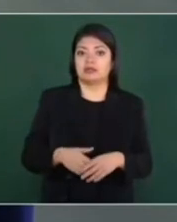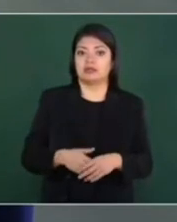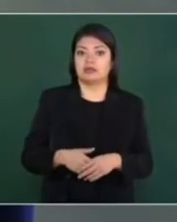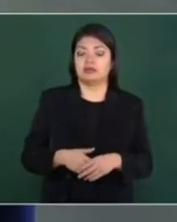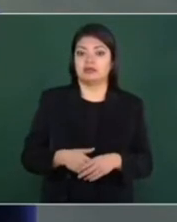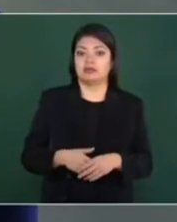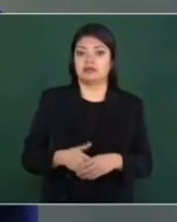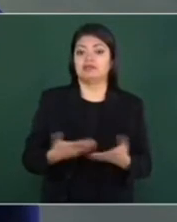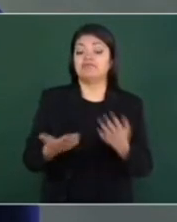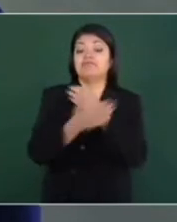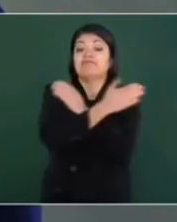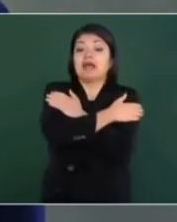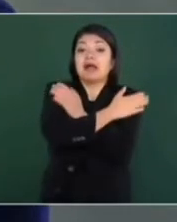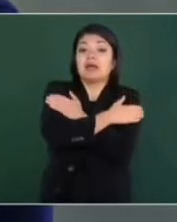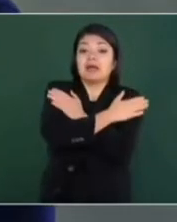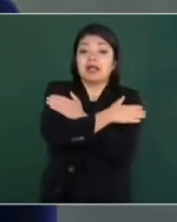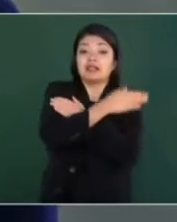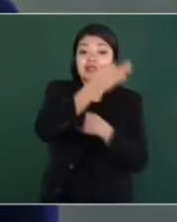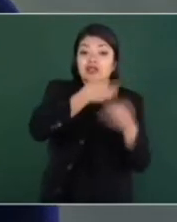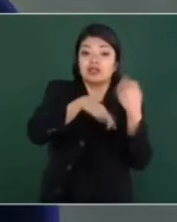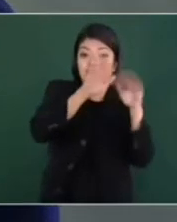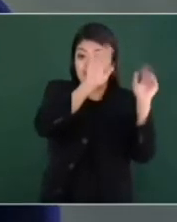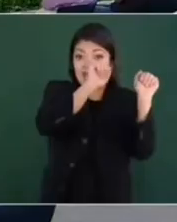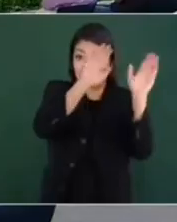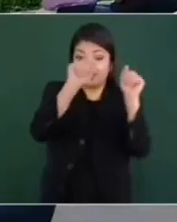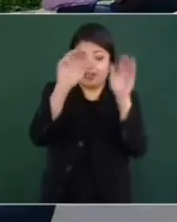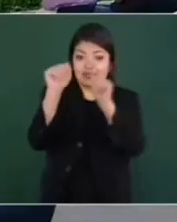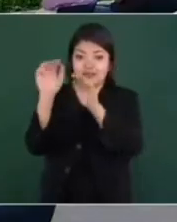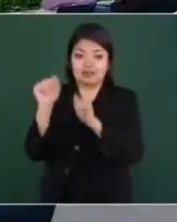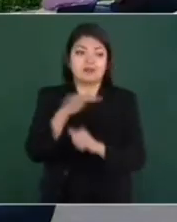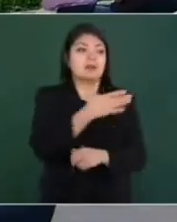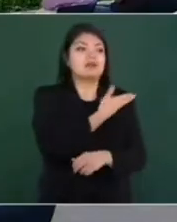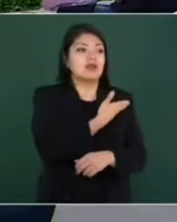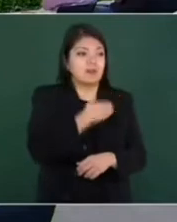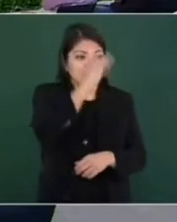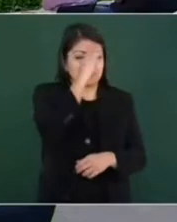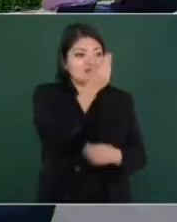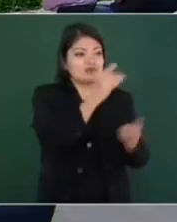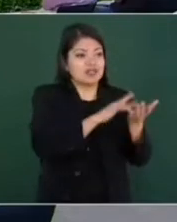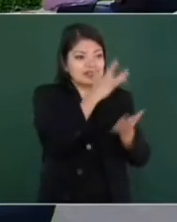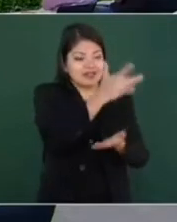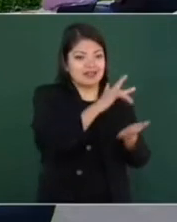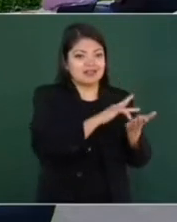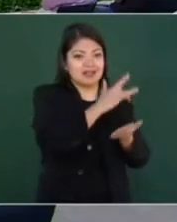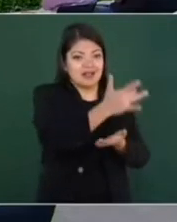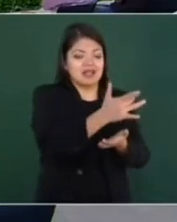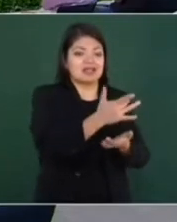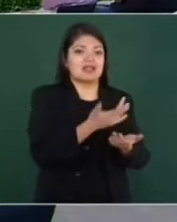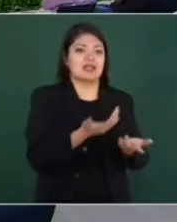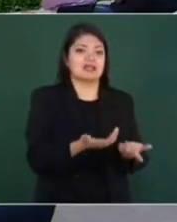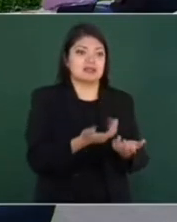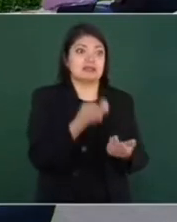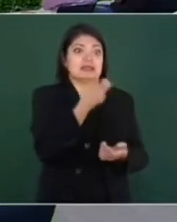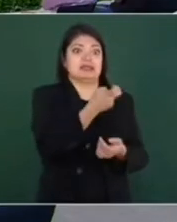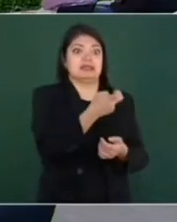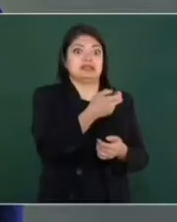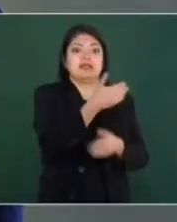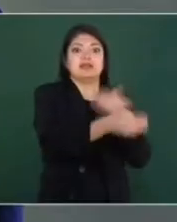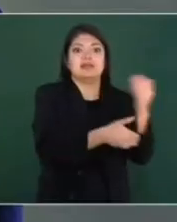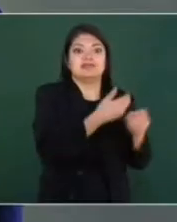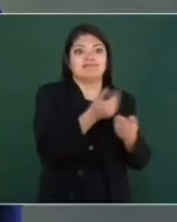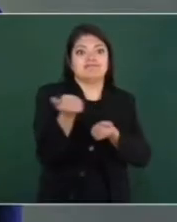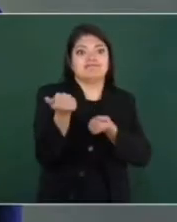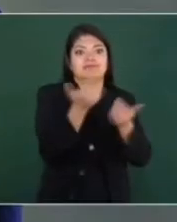Un abrazo. Adiós, adiós. Señor presidente, y muchas gracias, muchas gracias por este proceso de